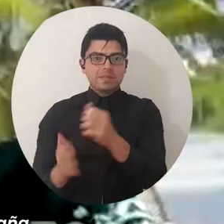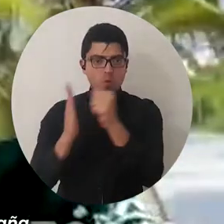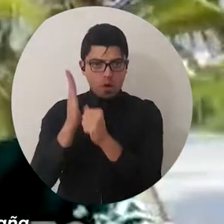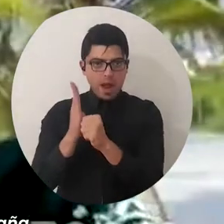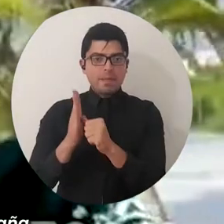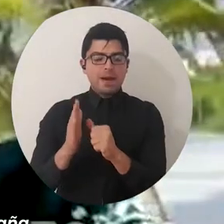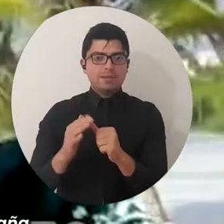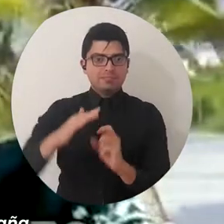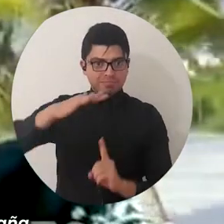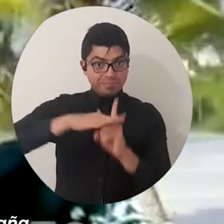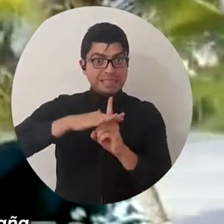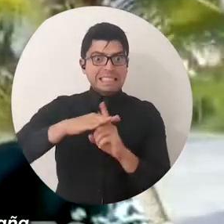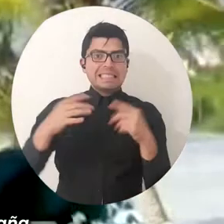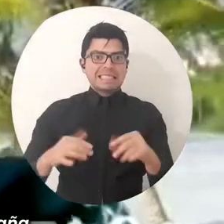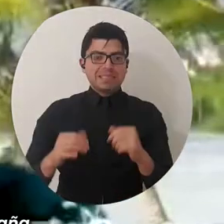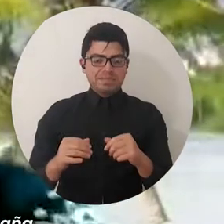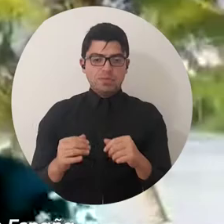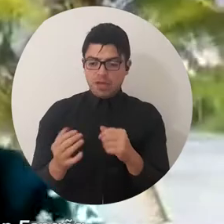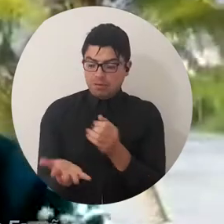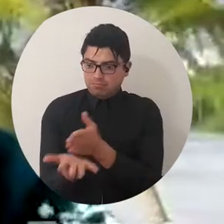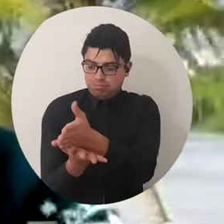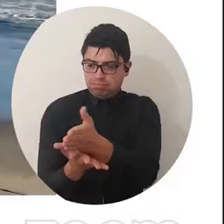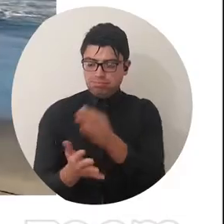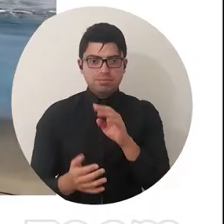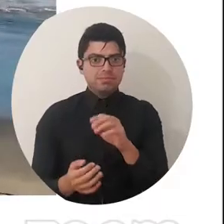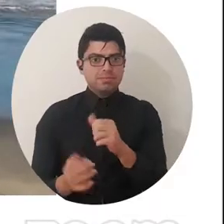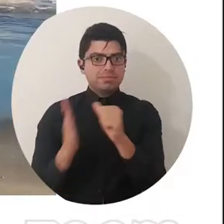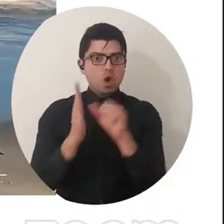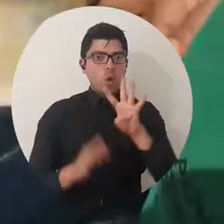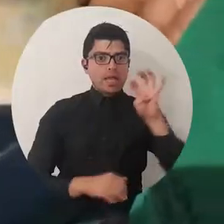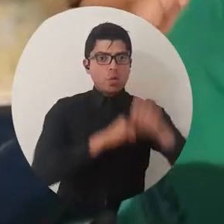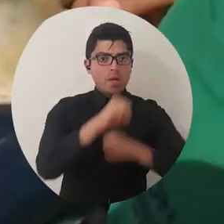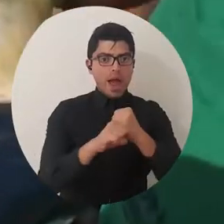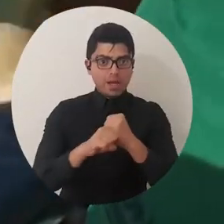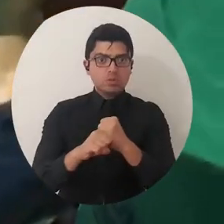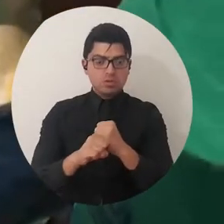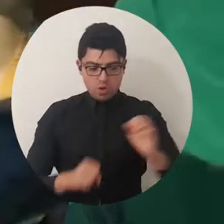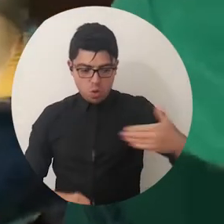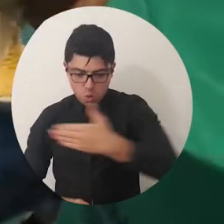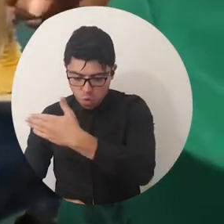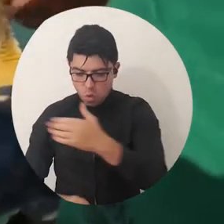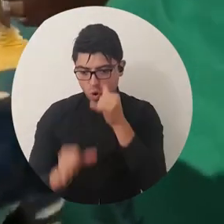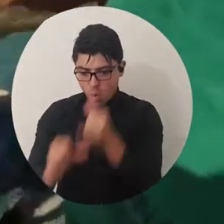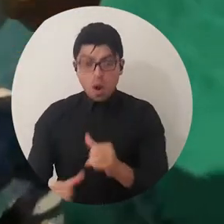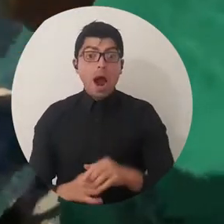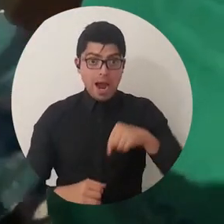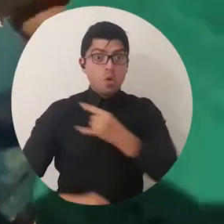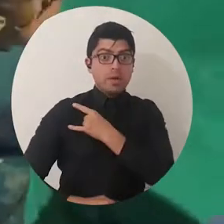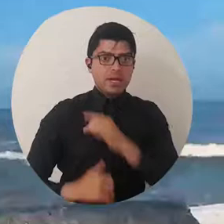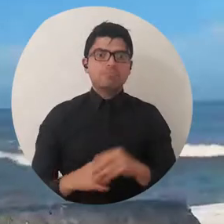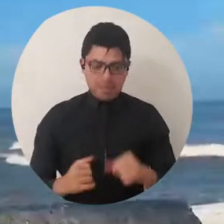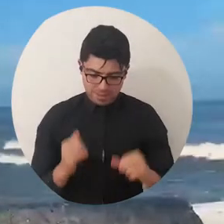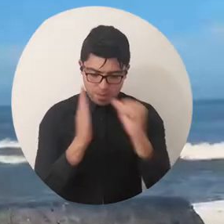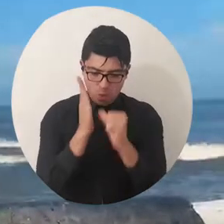programa de Ingeniería Pesquera de la Universidad y en la medida en que este programa continúe